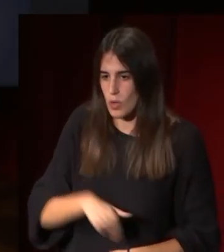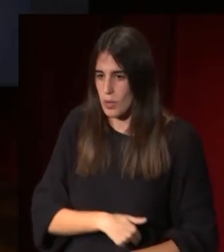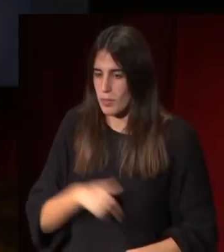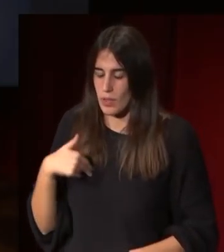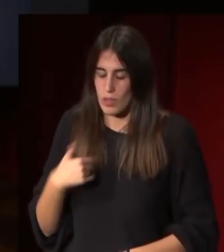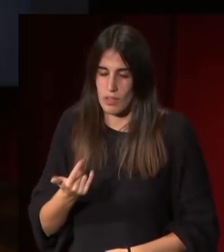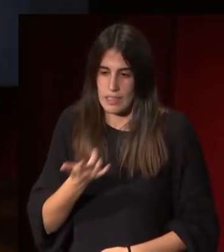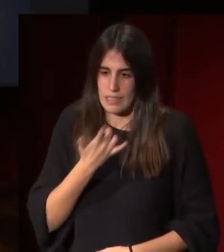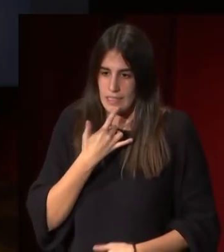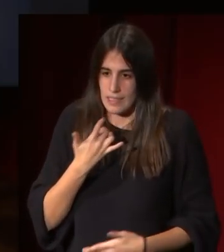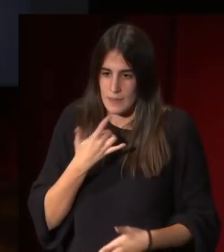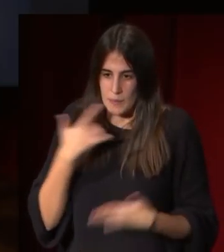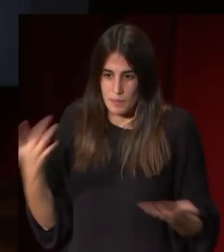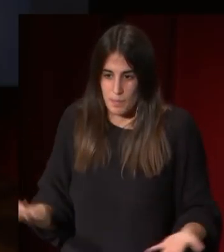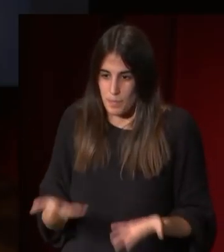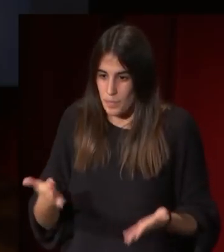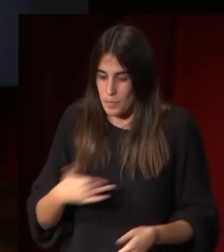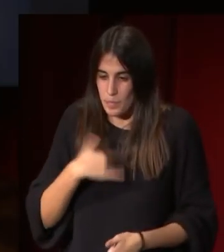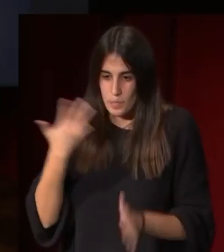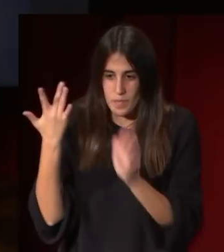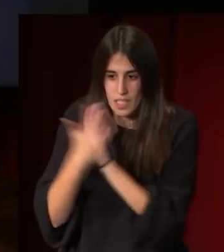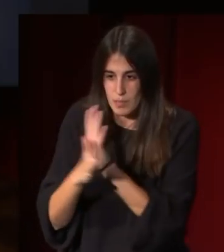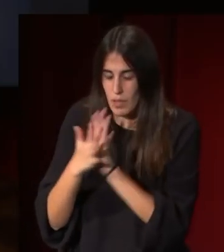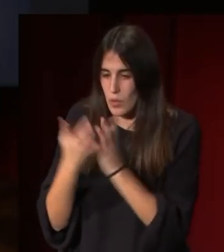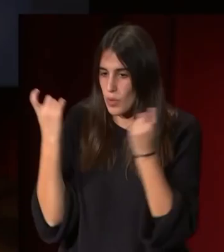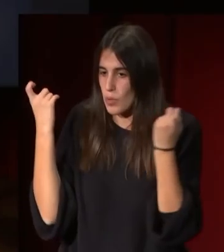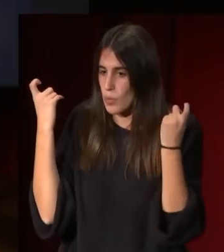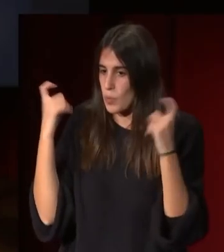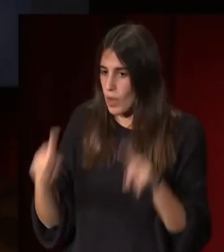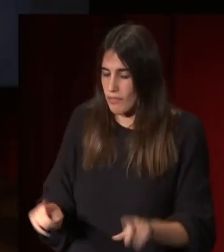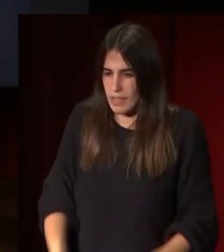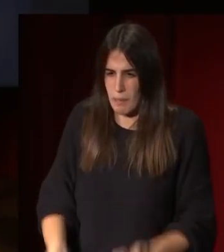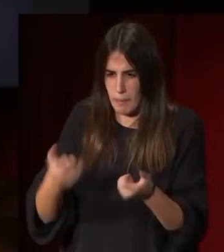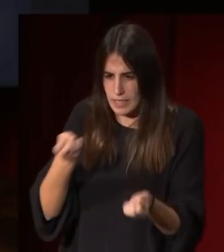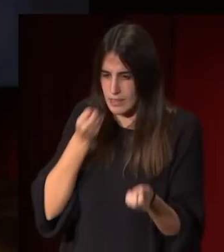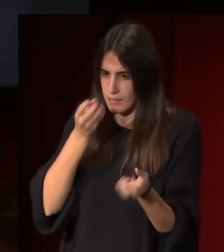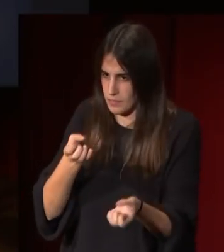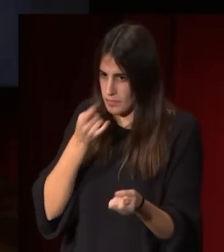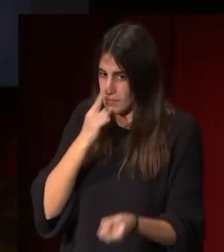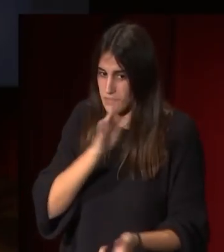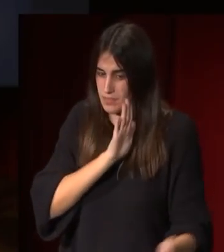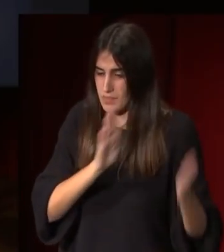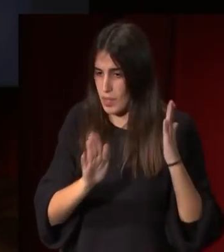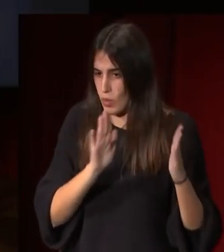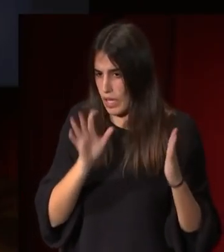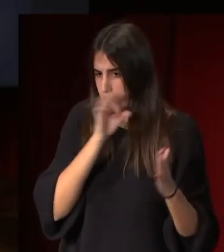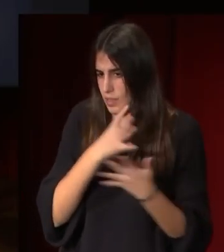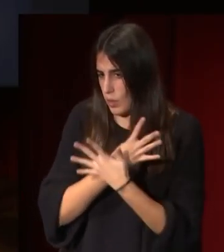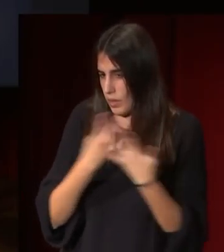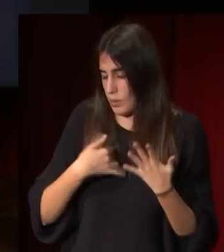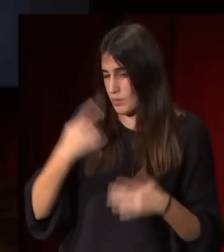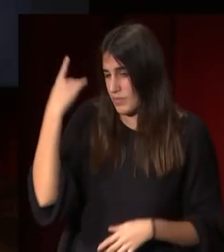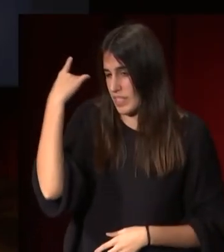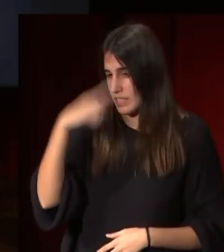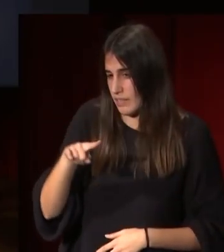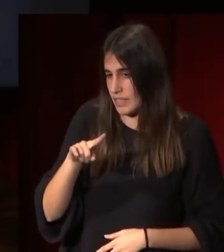digamos que es es una explicación que no necesita más datos en aquella época bueno en el siglo XIX saben que